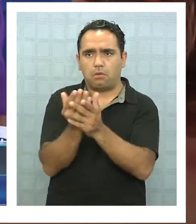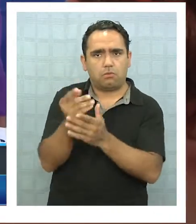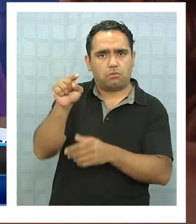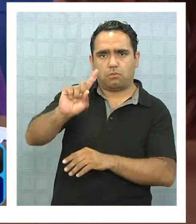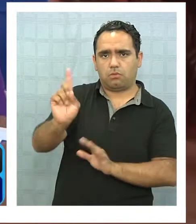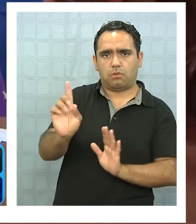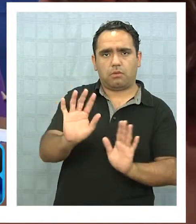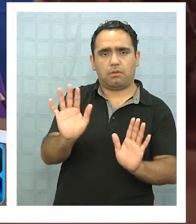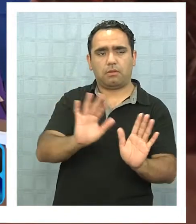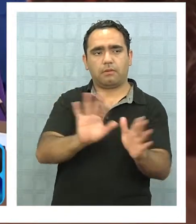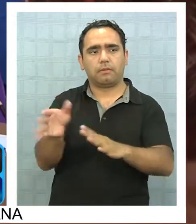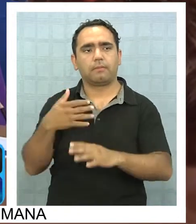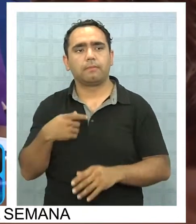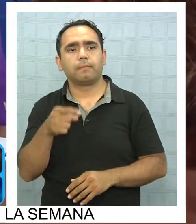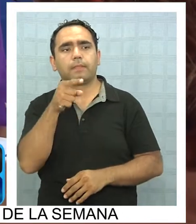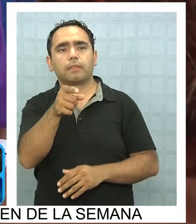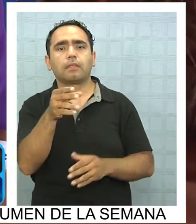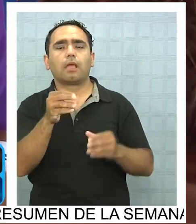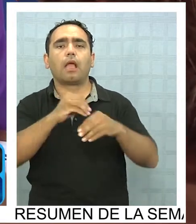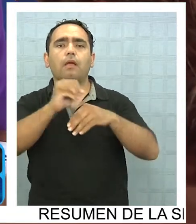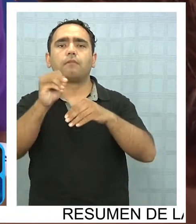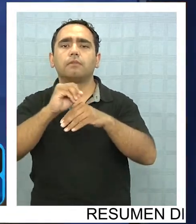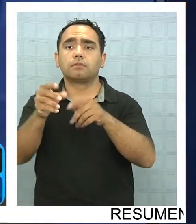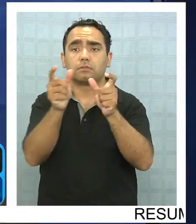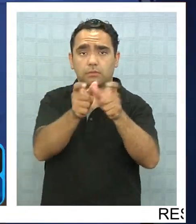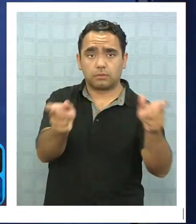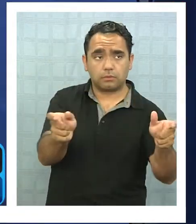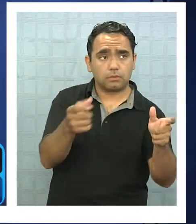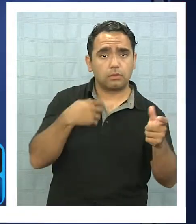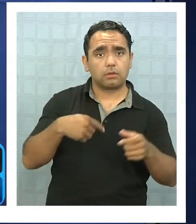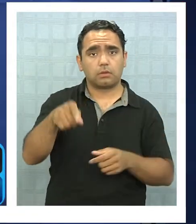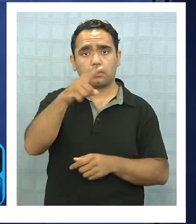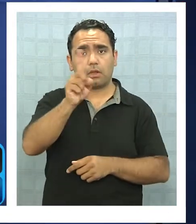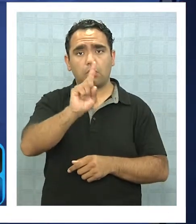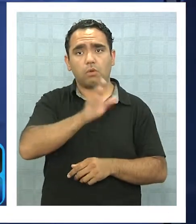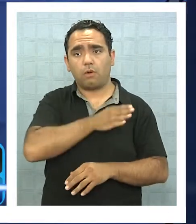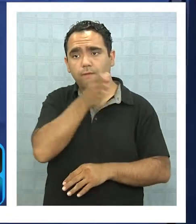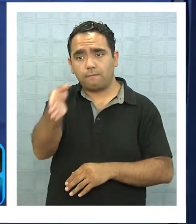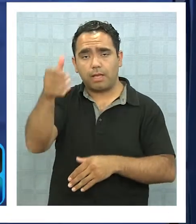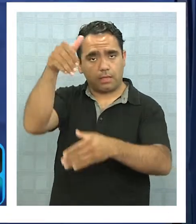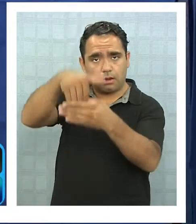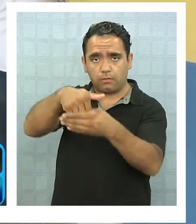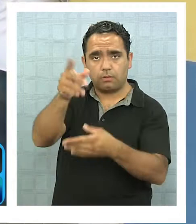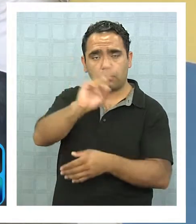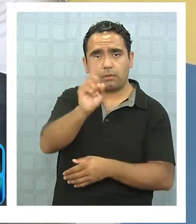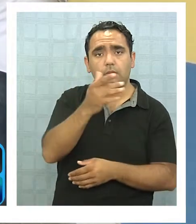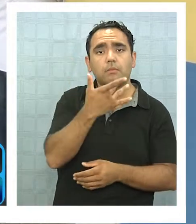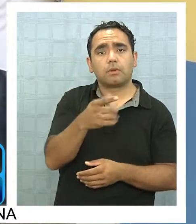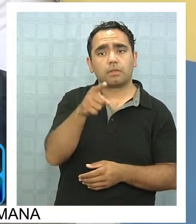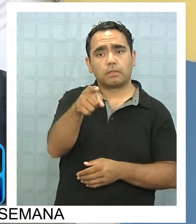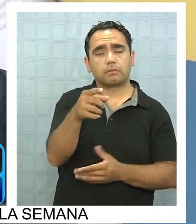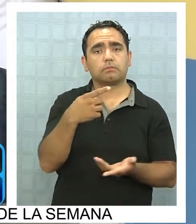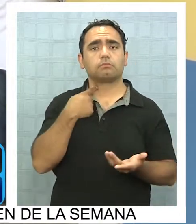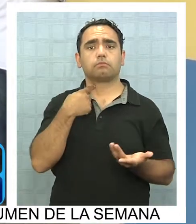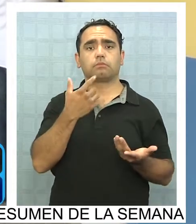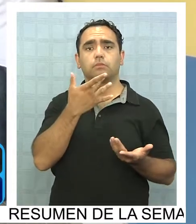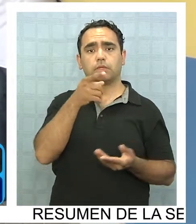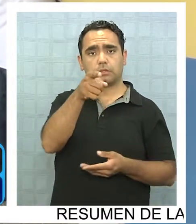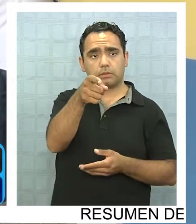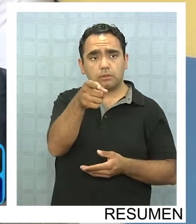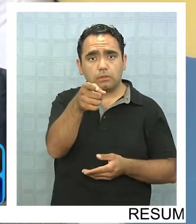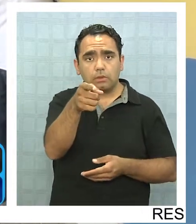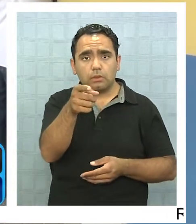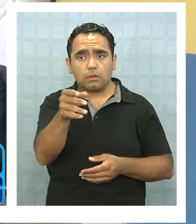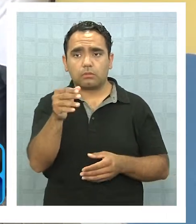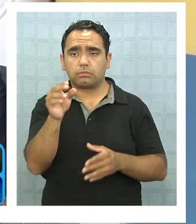llamado que se hizo es a quienes estén siendo acarreados, no lleguen a sufragar, ya que si la querella es comprobada,